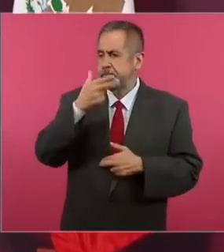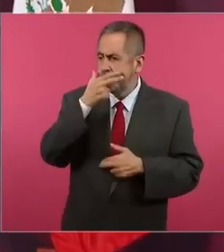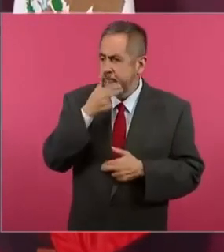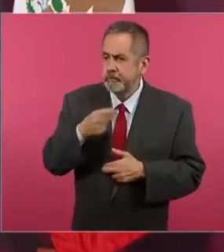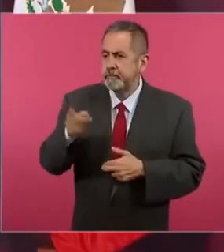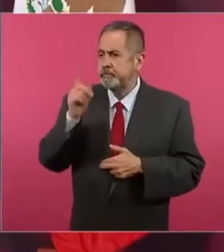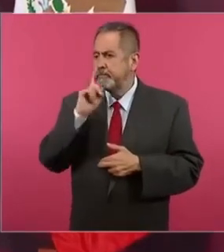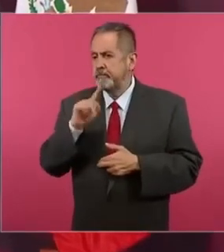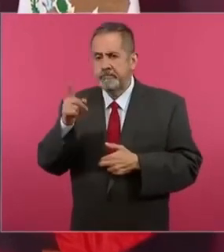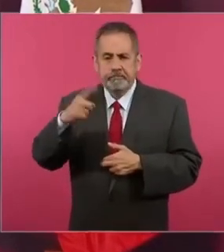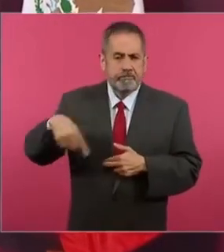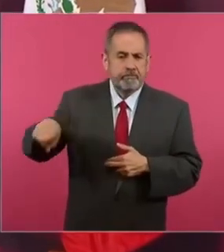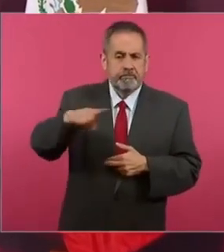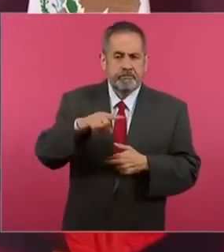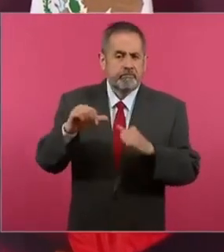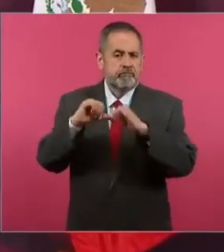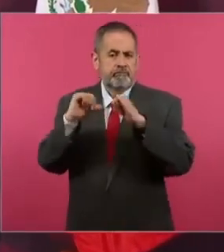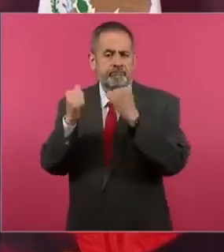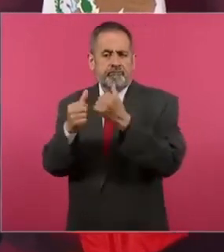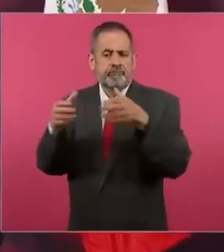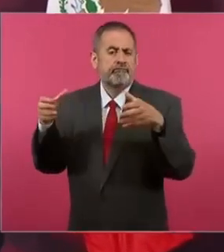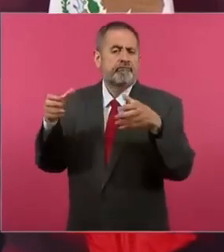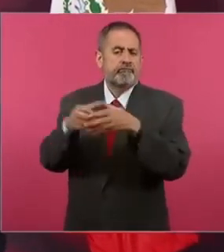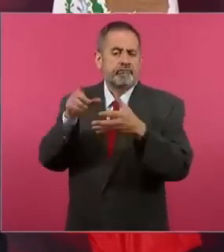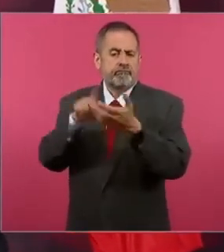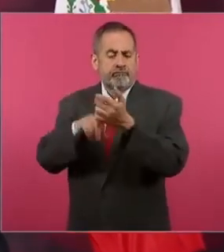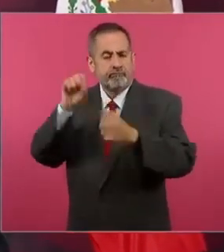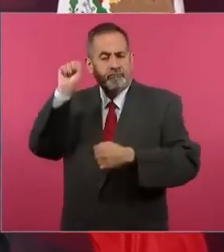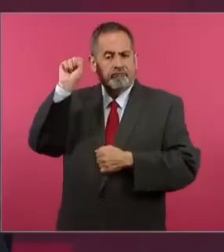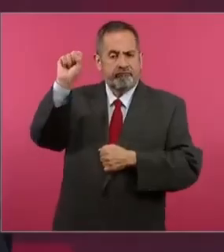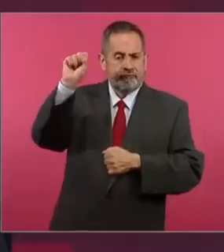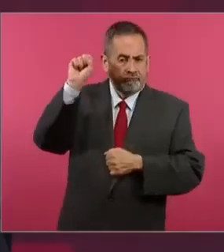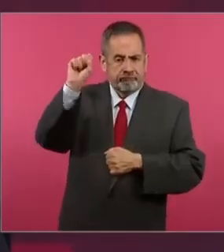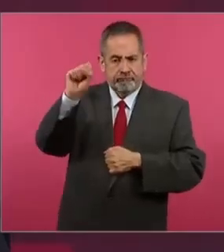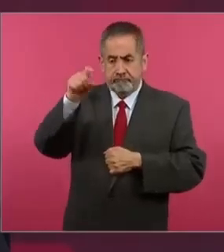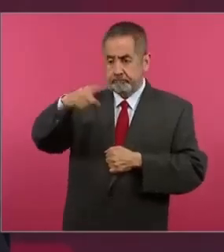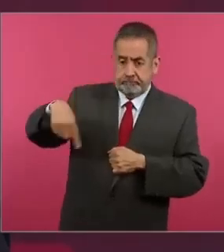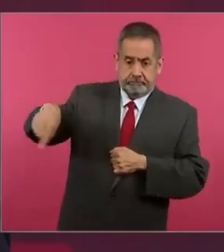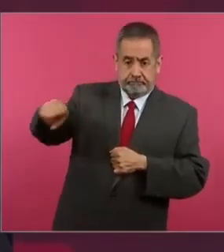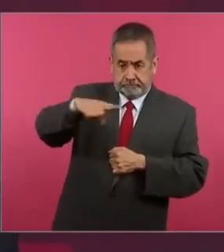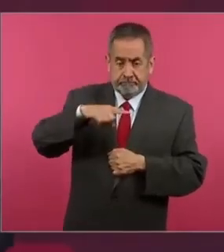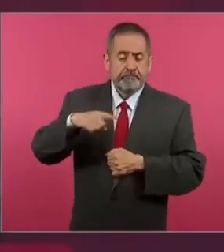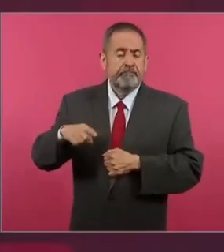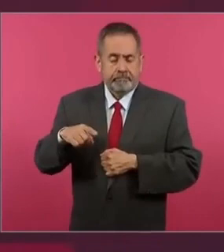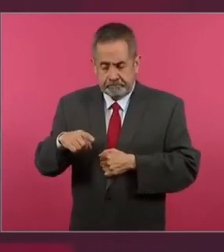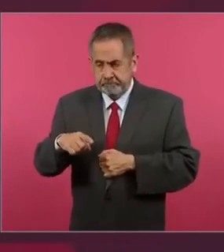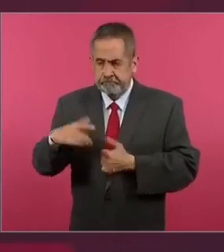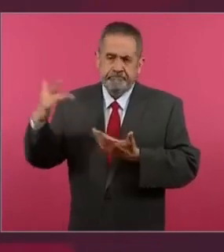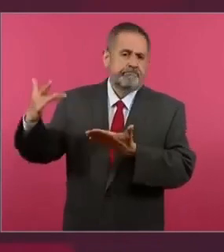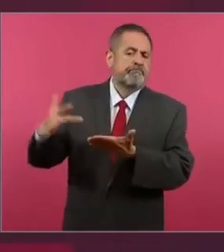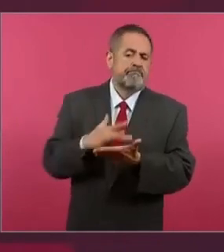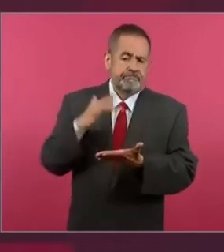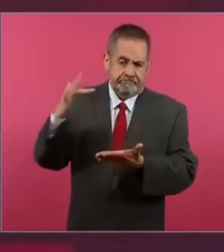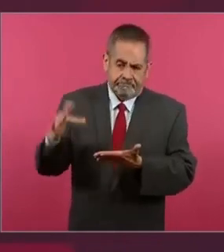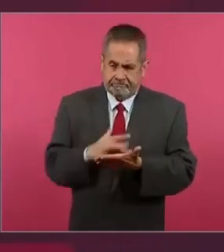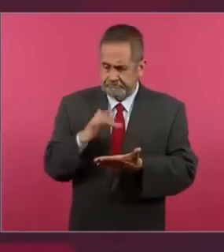de sus organizaciones sindicales que están respaldando